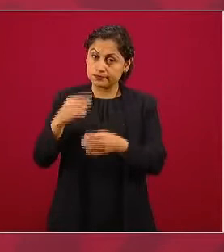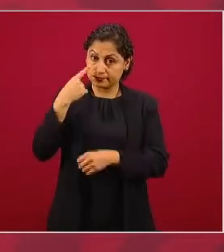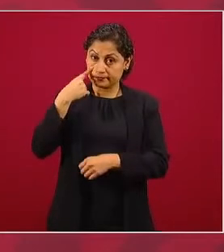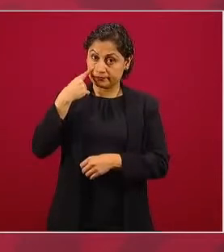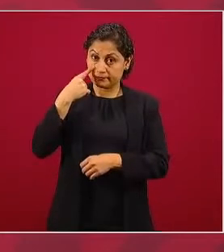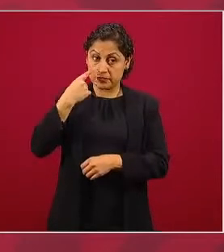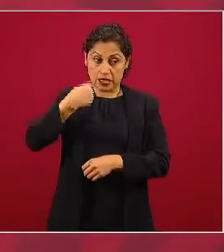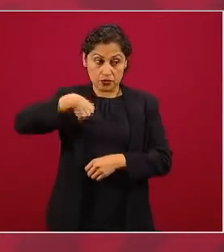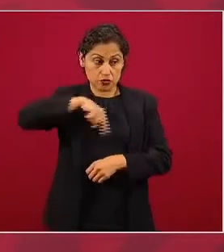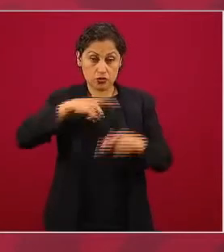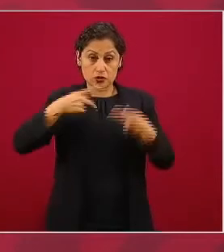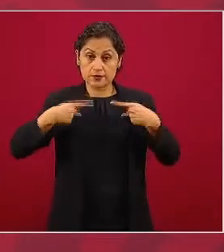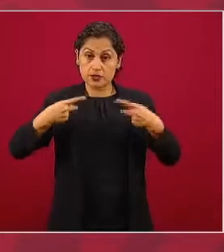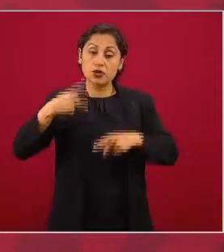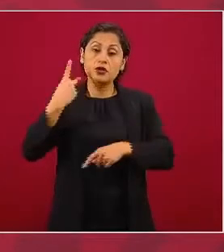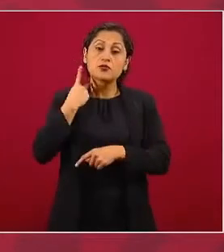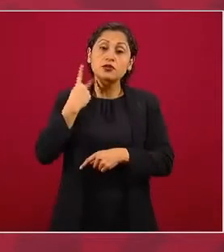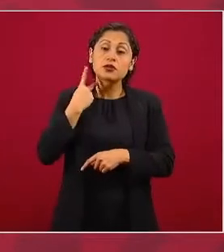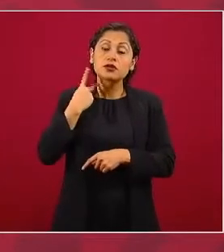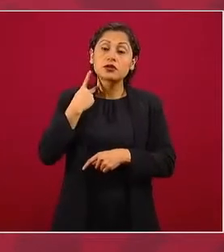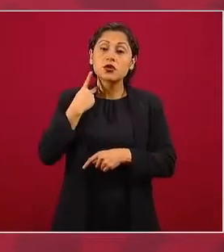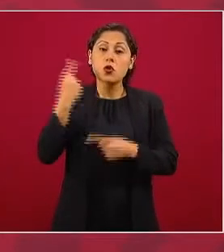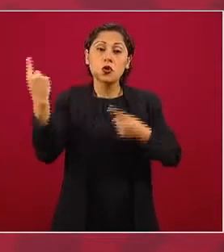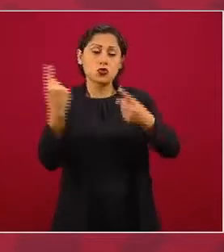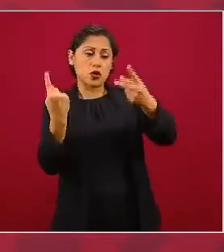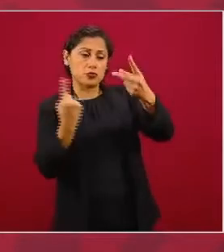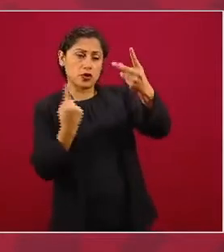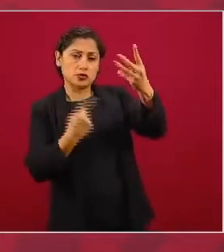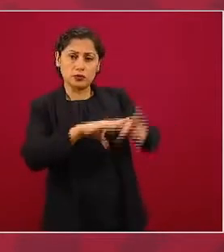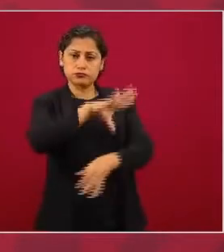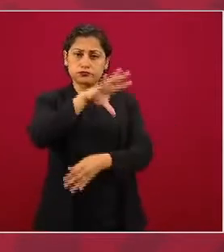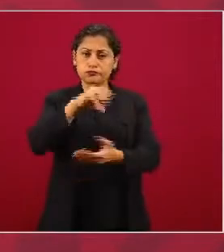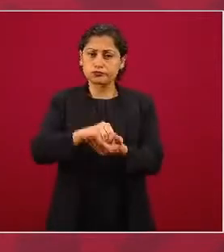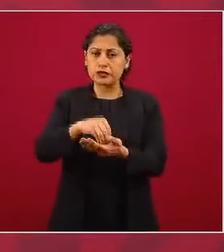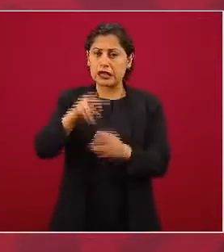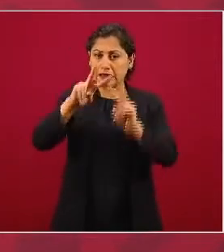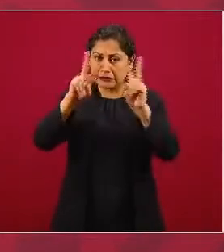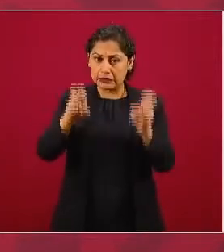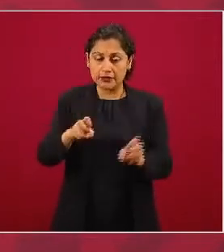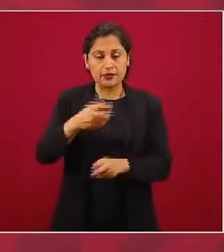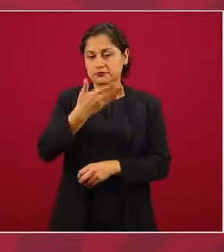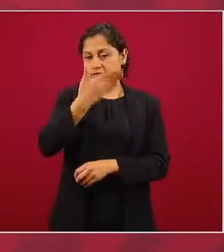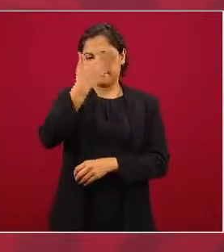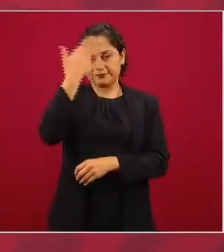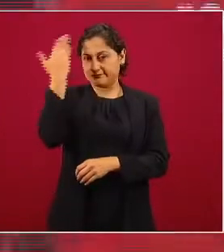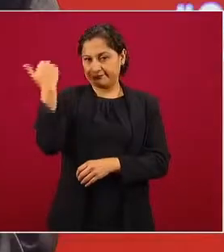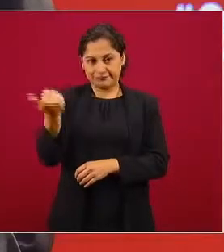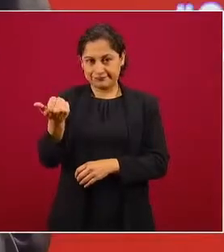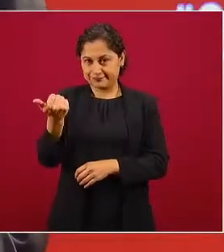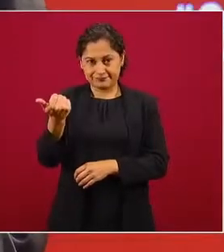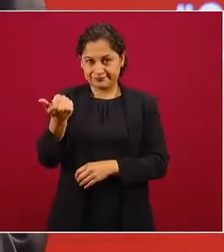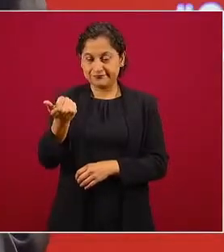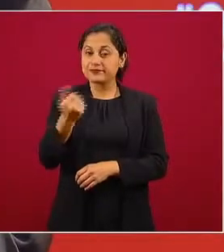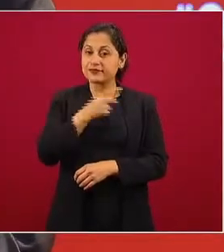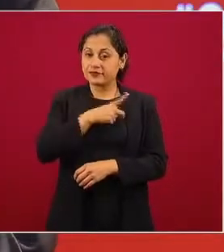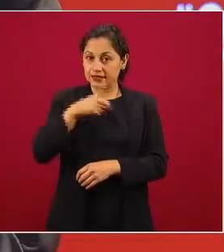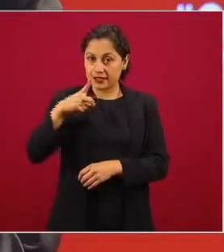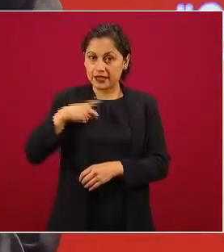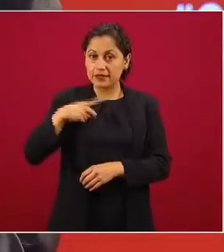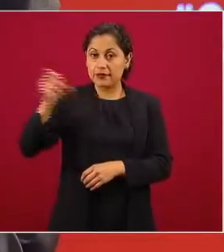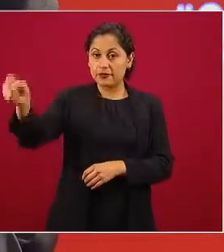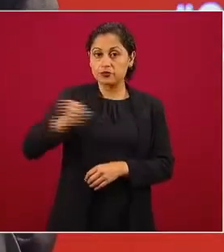todólogos, no éramos sabelotodo, que había que recurrir a los